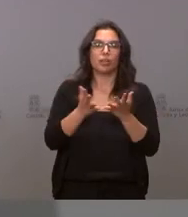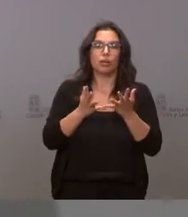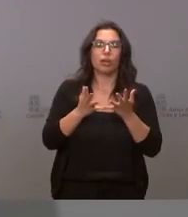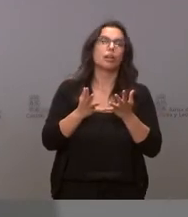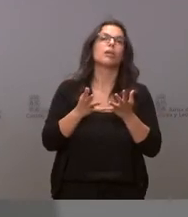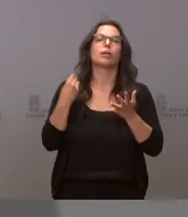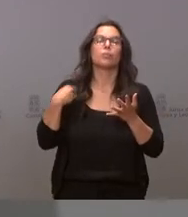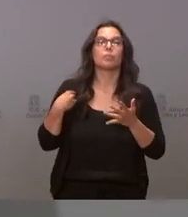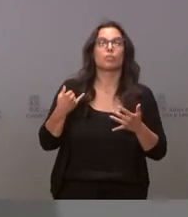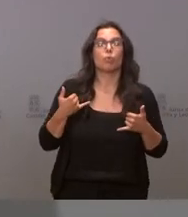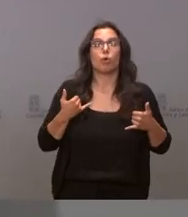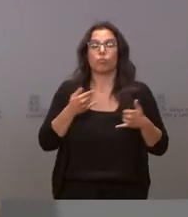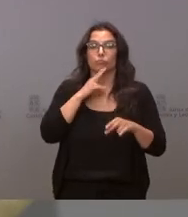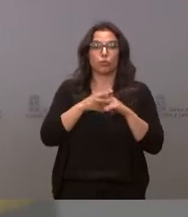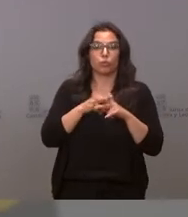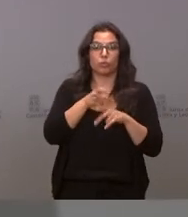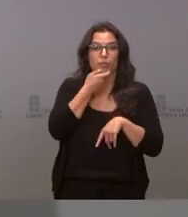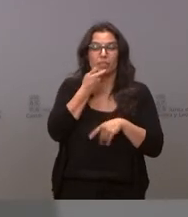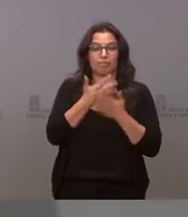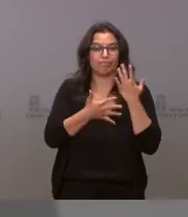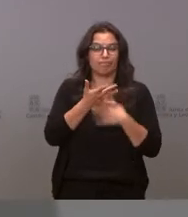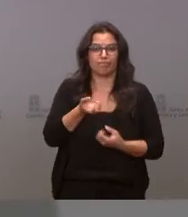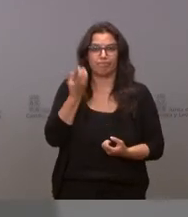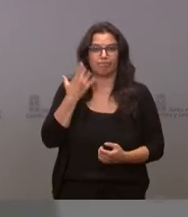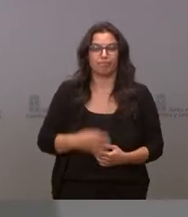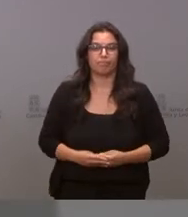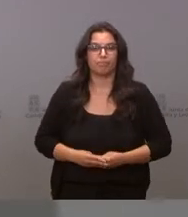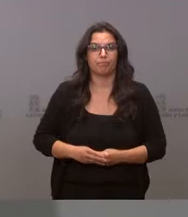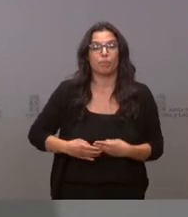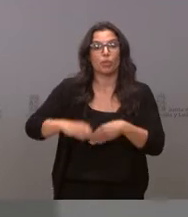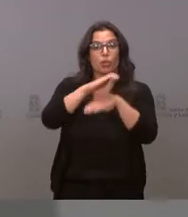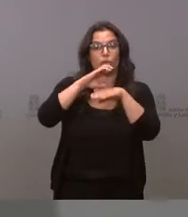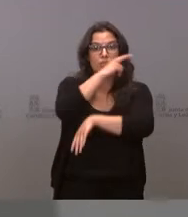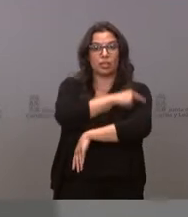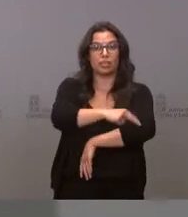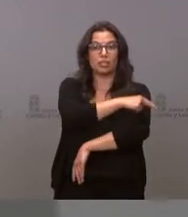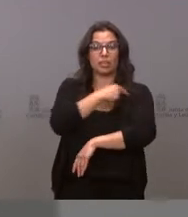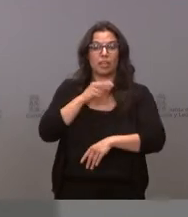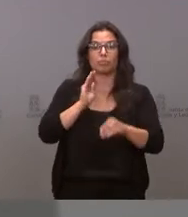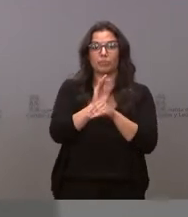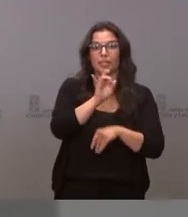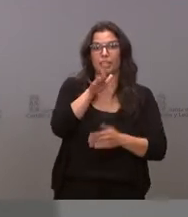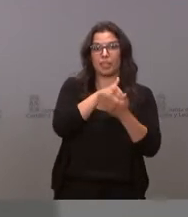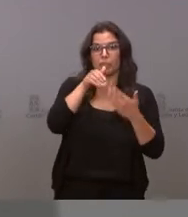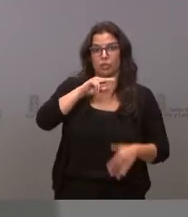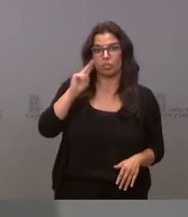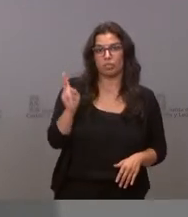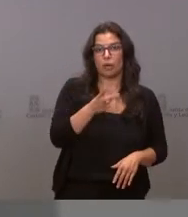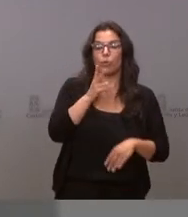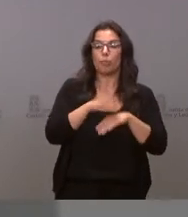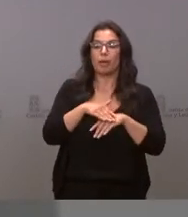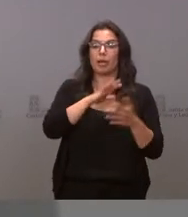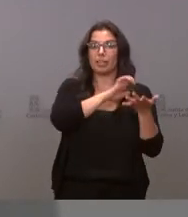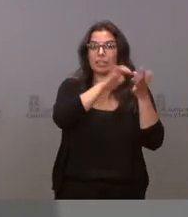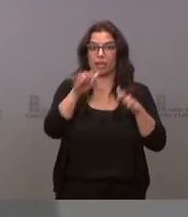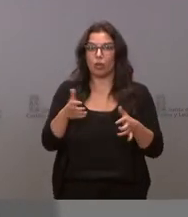-Guáen. La Consejería de Sanidad destina 15 millones de euros para dotar a Castilla y León